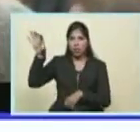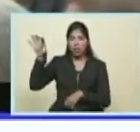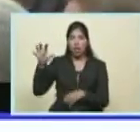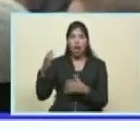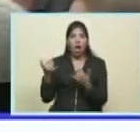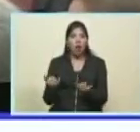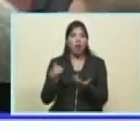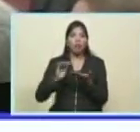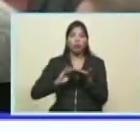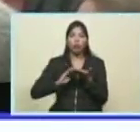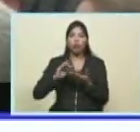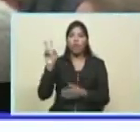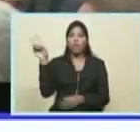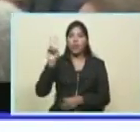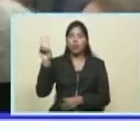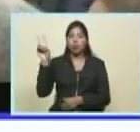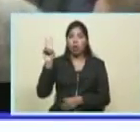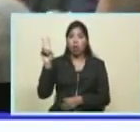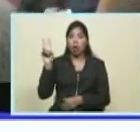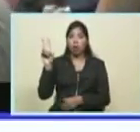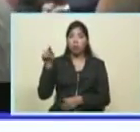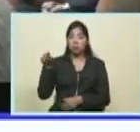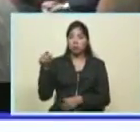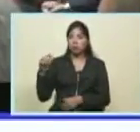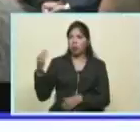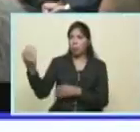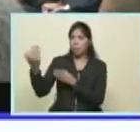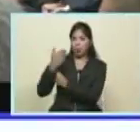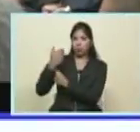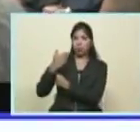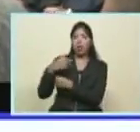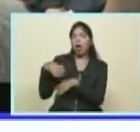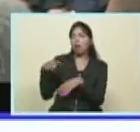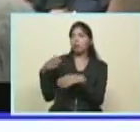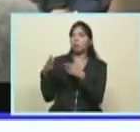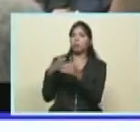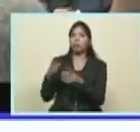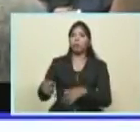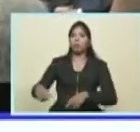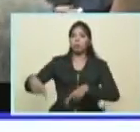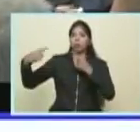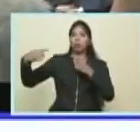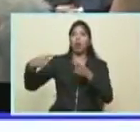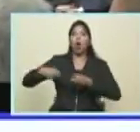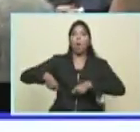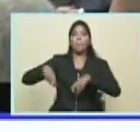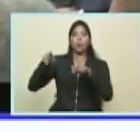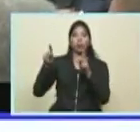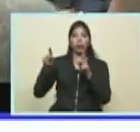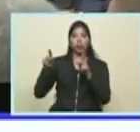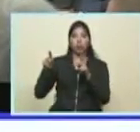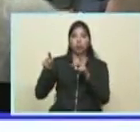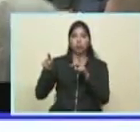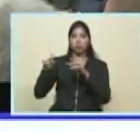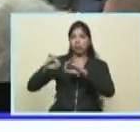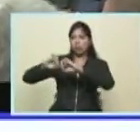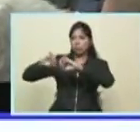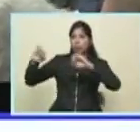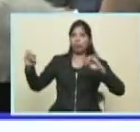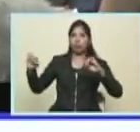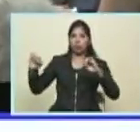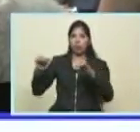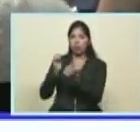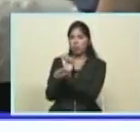cómo Venezuela aprovecha estas sanciones como oportunidad para liberarnos de los mecanismos de dominación